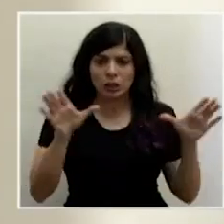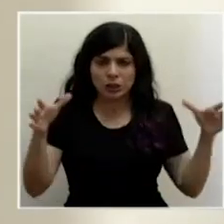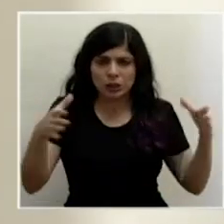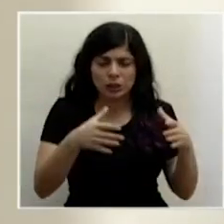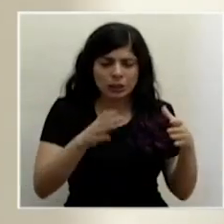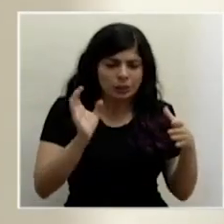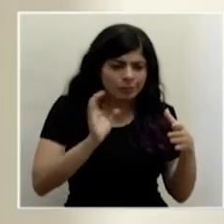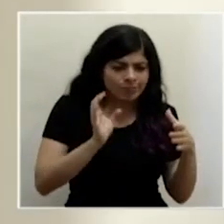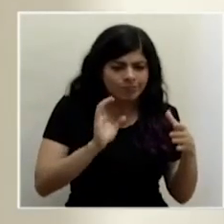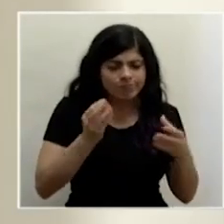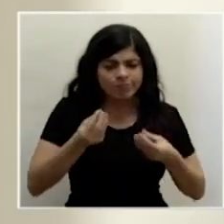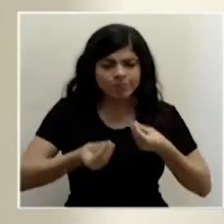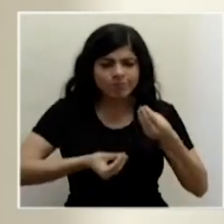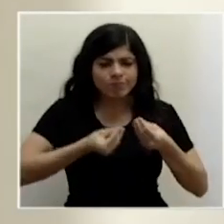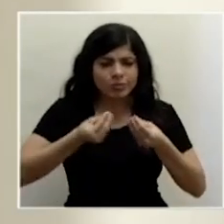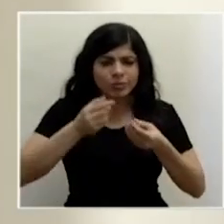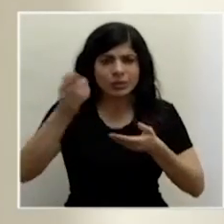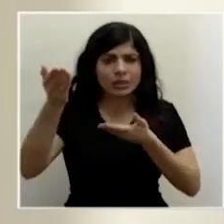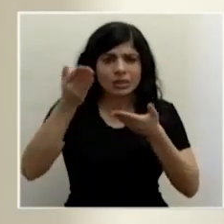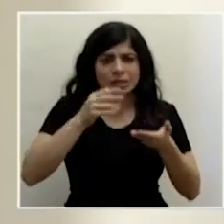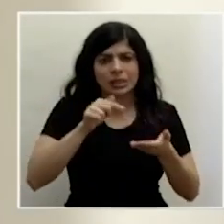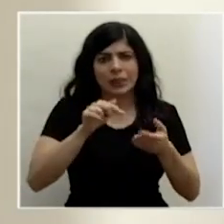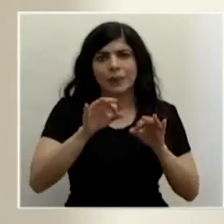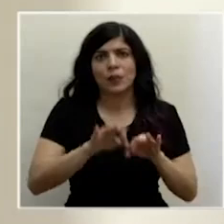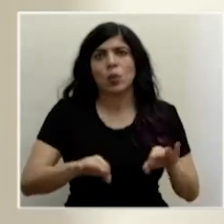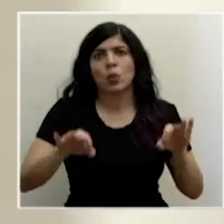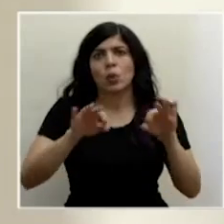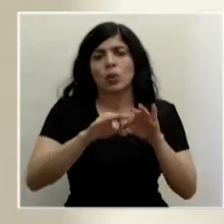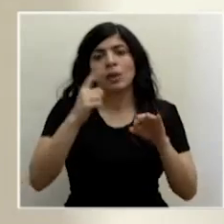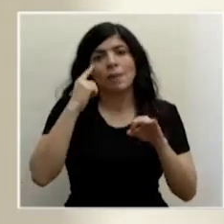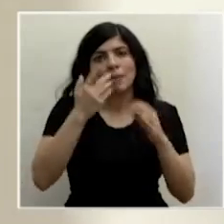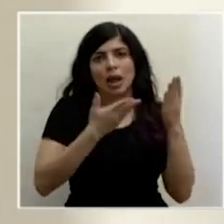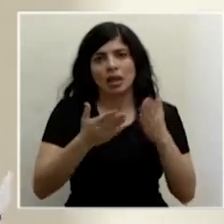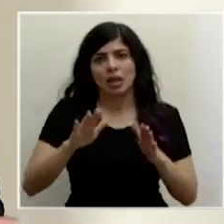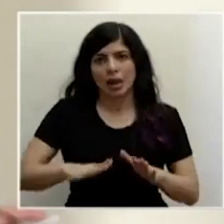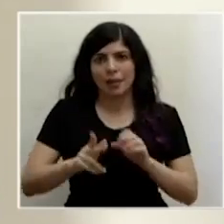de conseguir este importante insumo y tenerlo en el país.